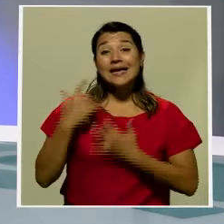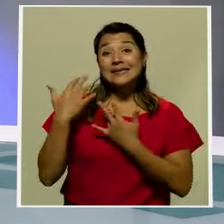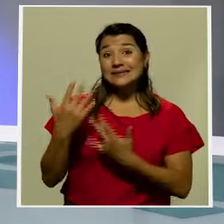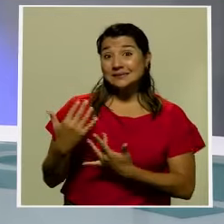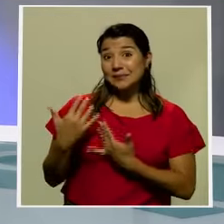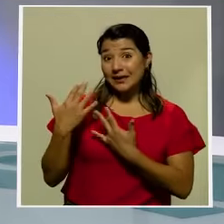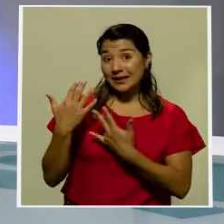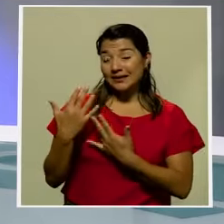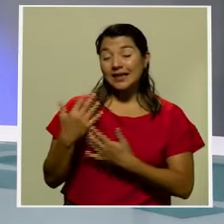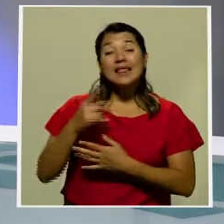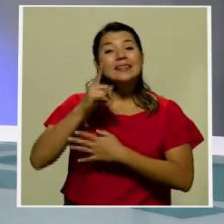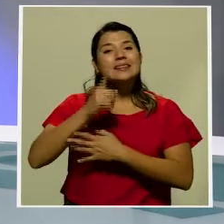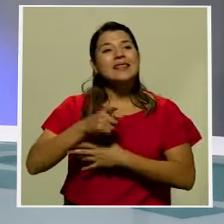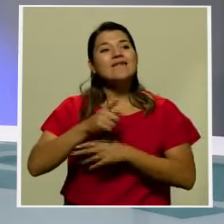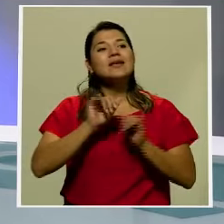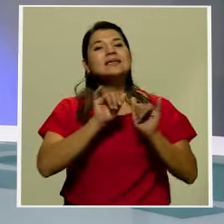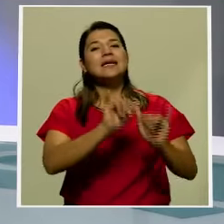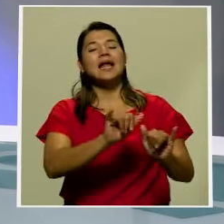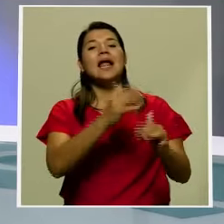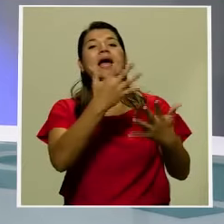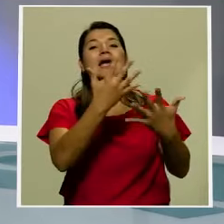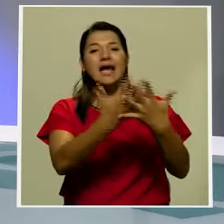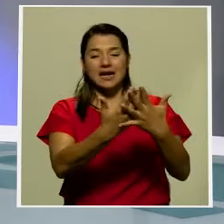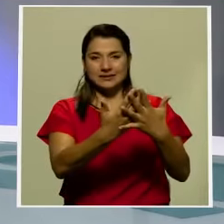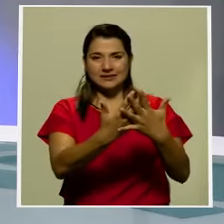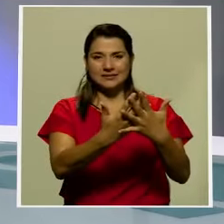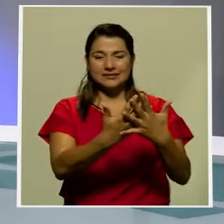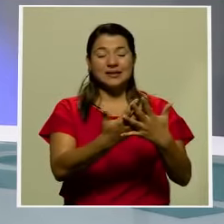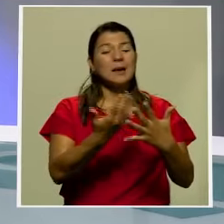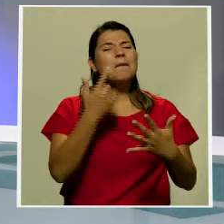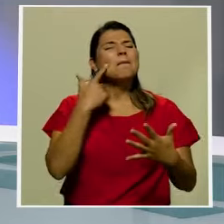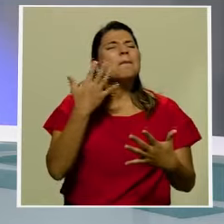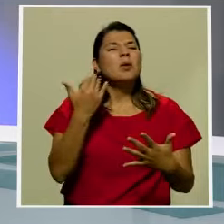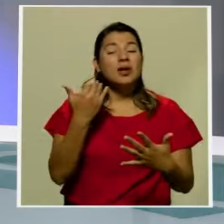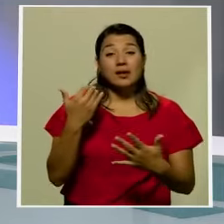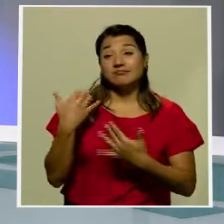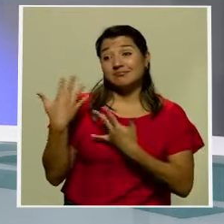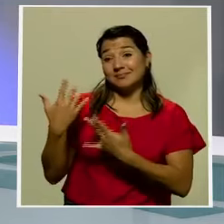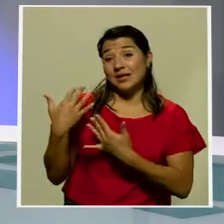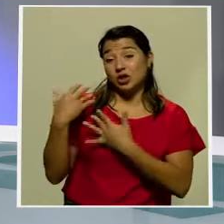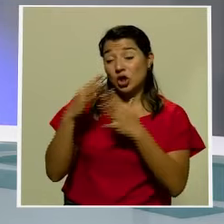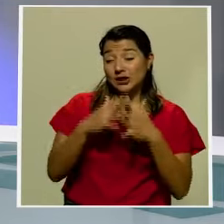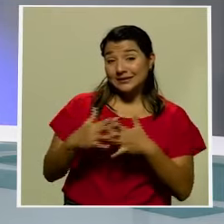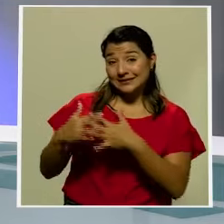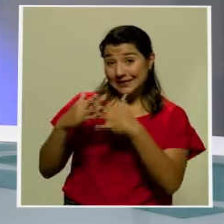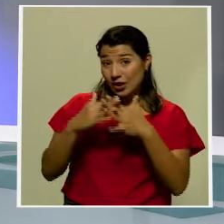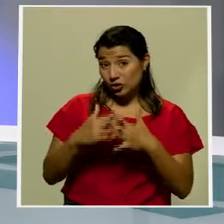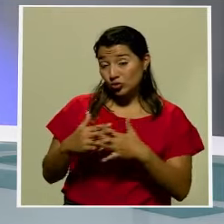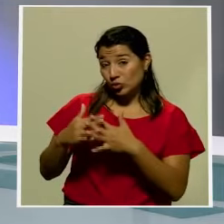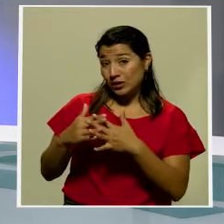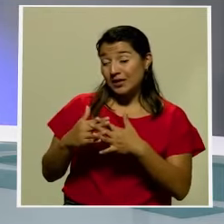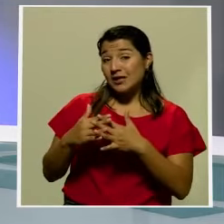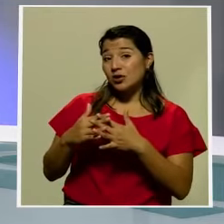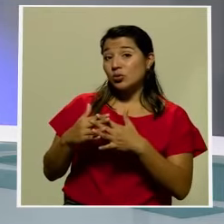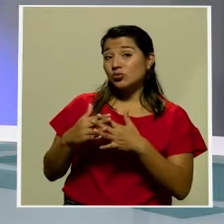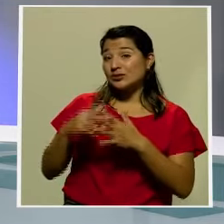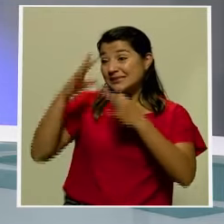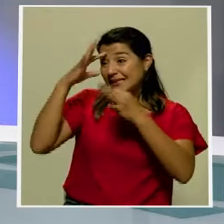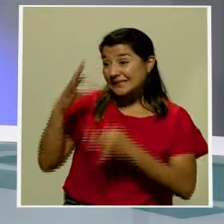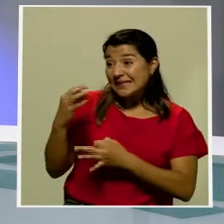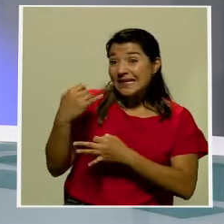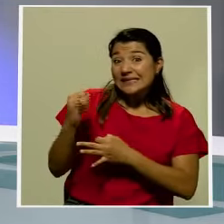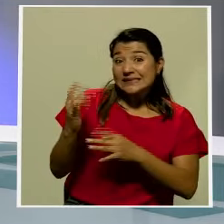tendrá que permanecer en prisión a la espera de que Estados Unidos recurra a la decisión de no extraditarlo.